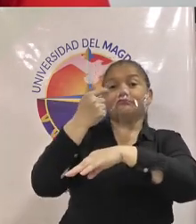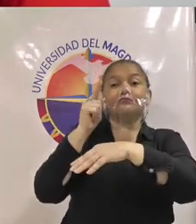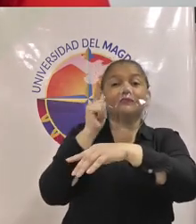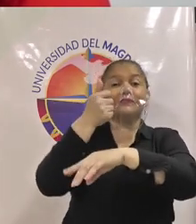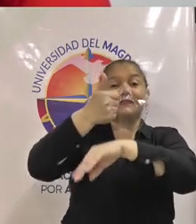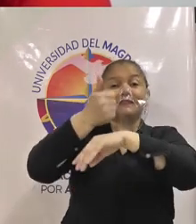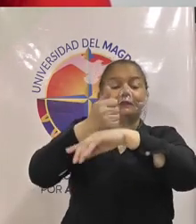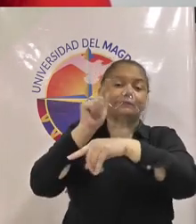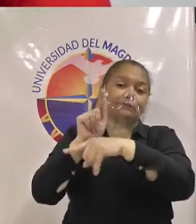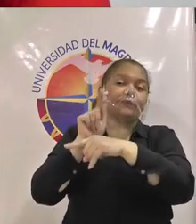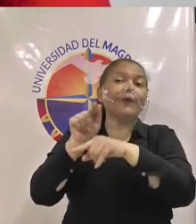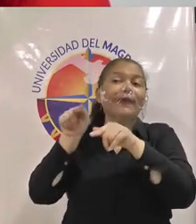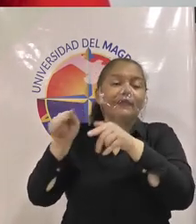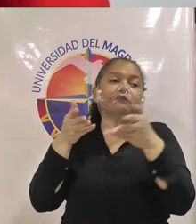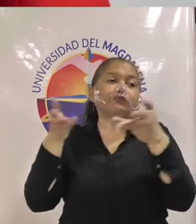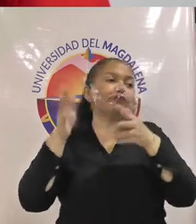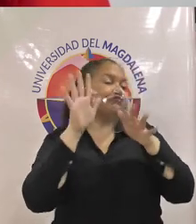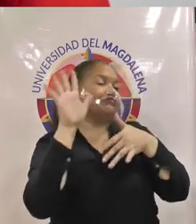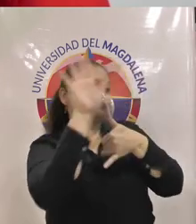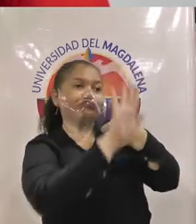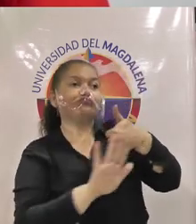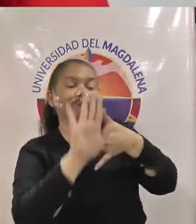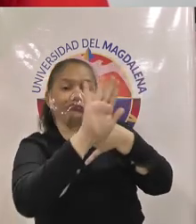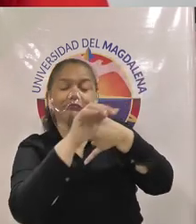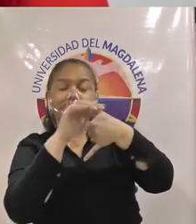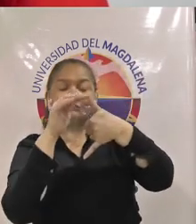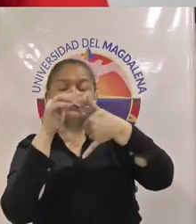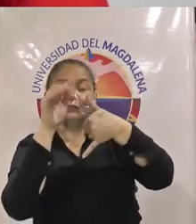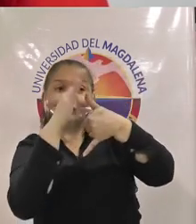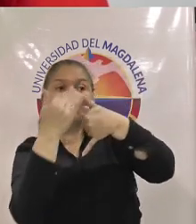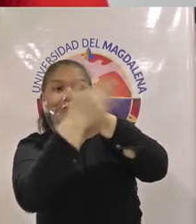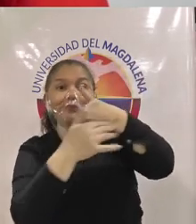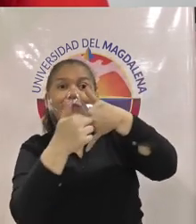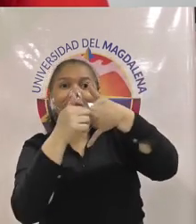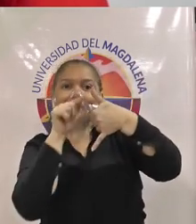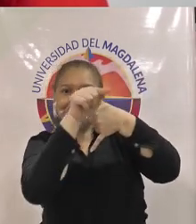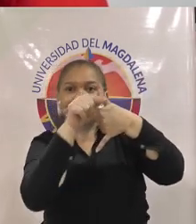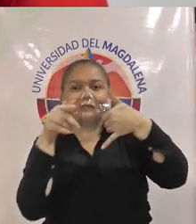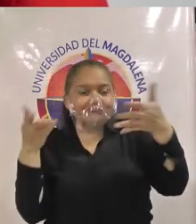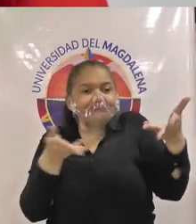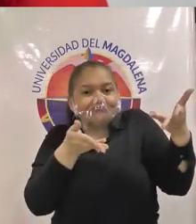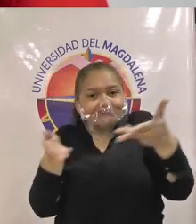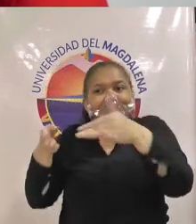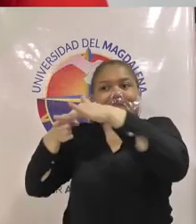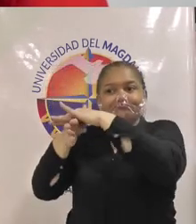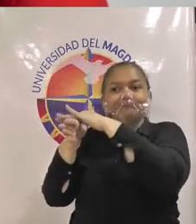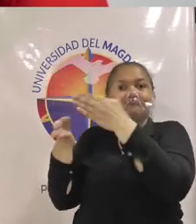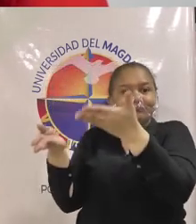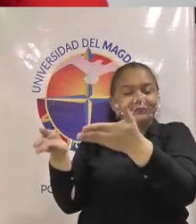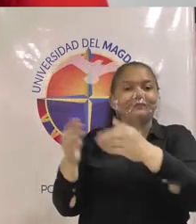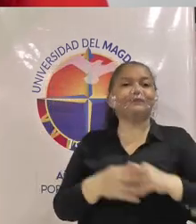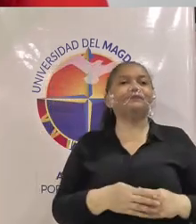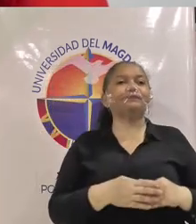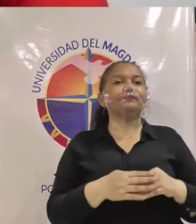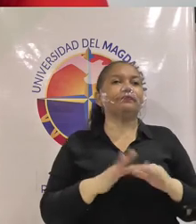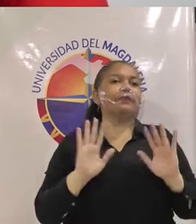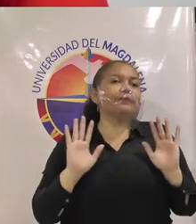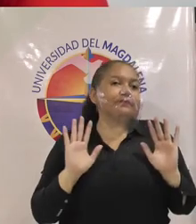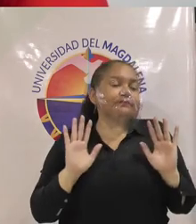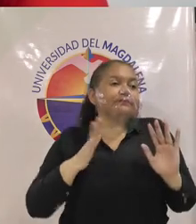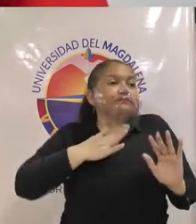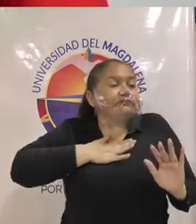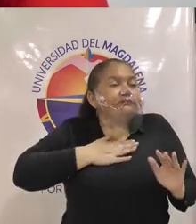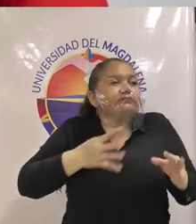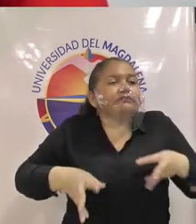asimismo promovemos que en las diferentes facultades se descentralice la universidad en el sentido que podamos